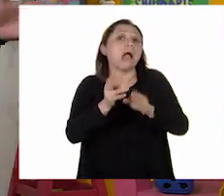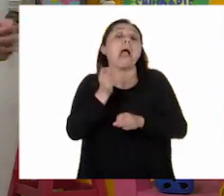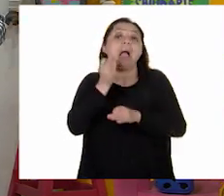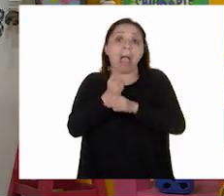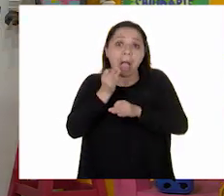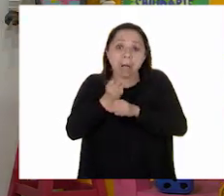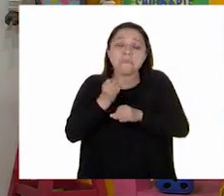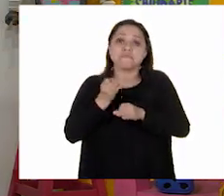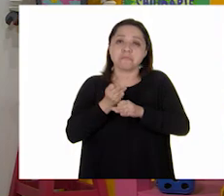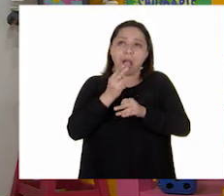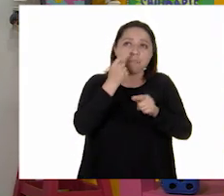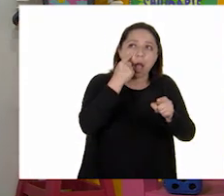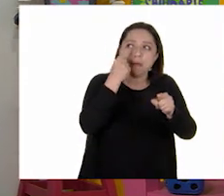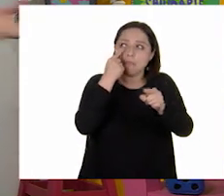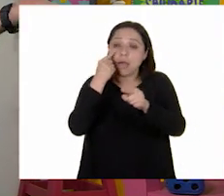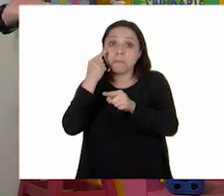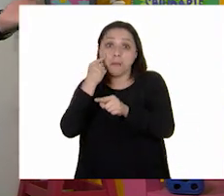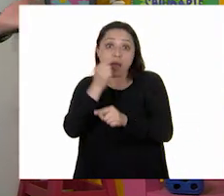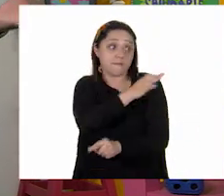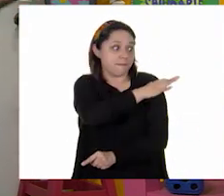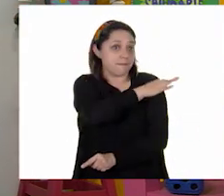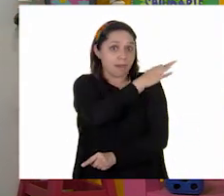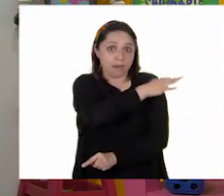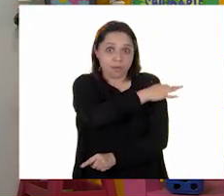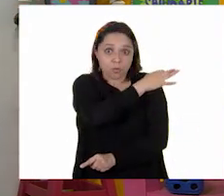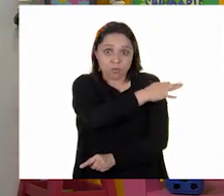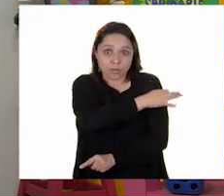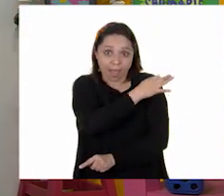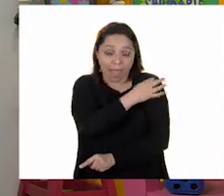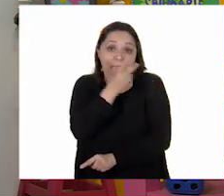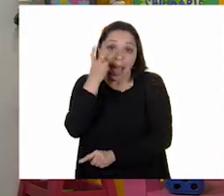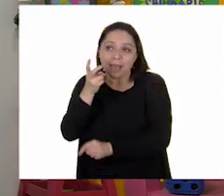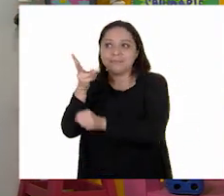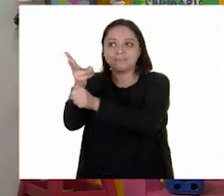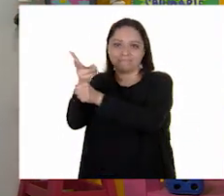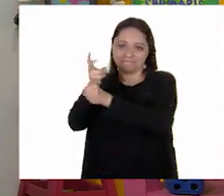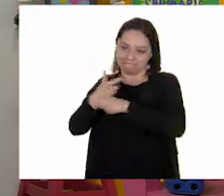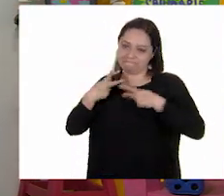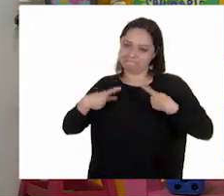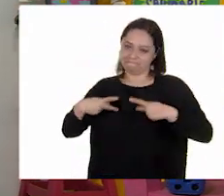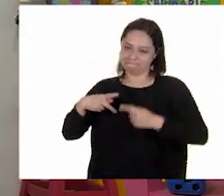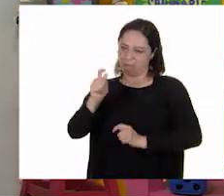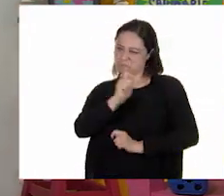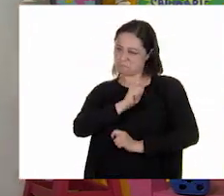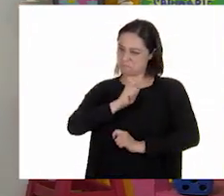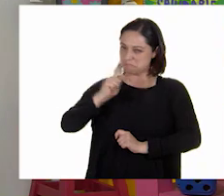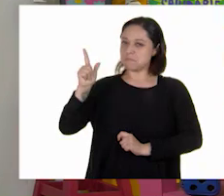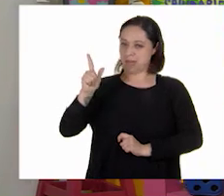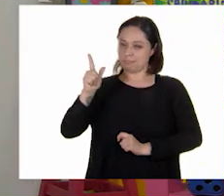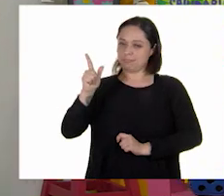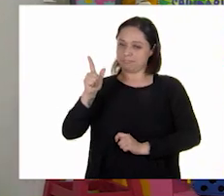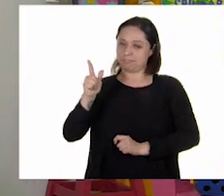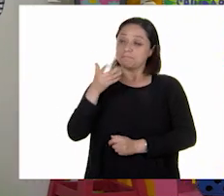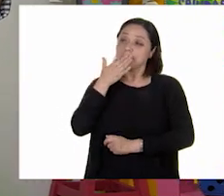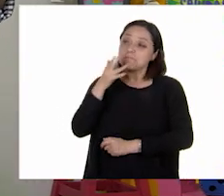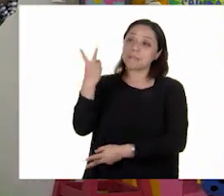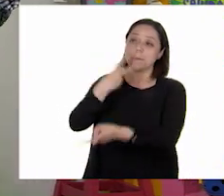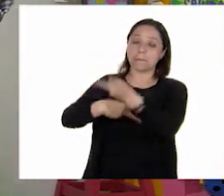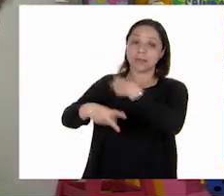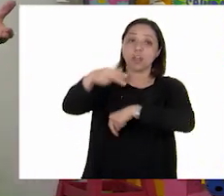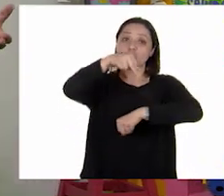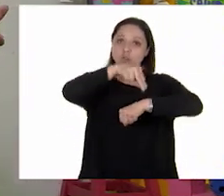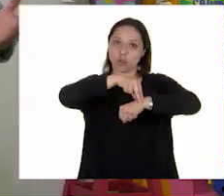actualidad, las vacunas. Y para ello invitamos a las expertas en el tema. Así que le doy la bienvenida a la